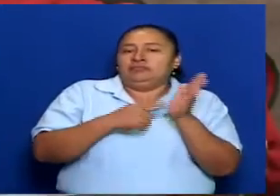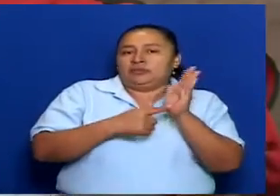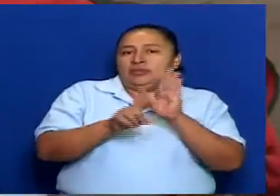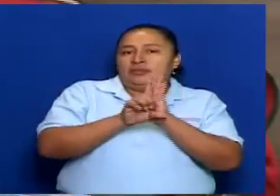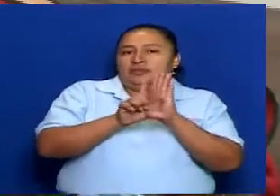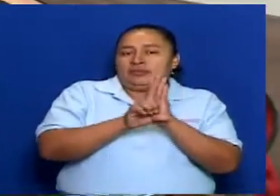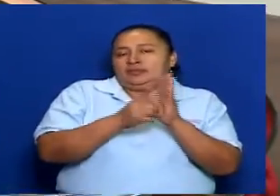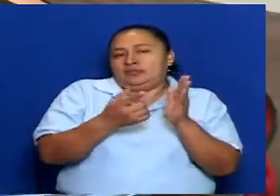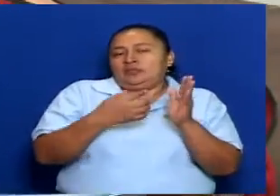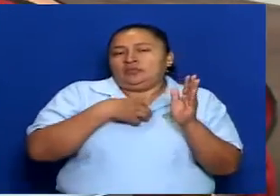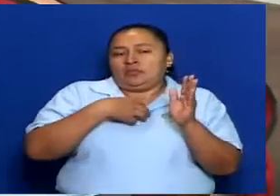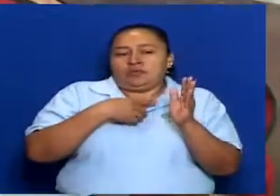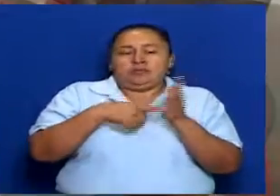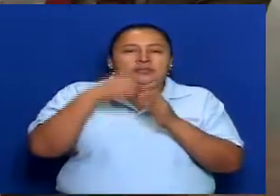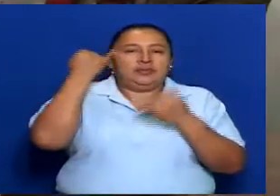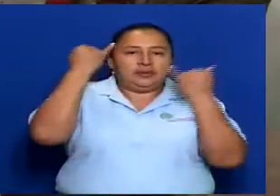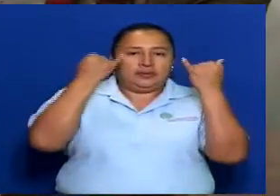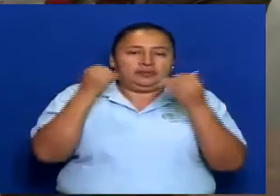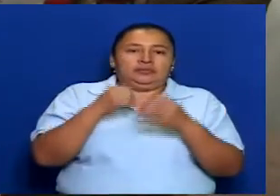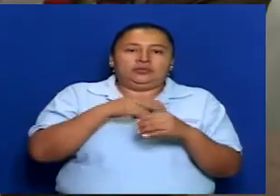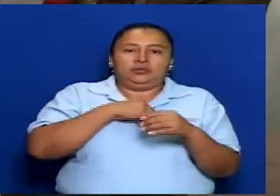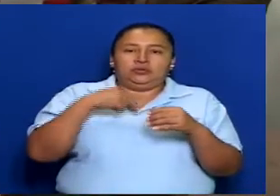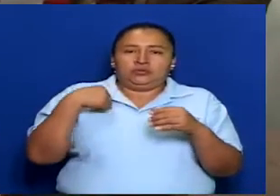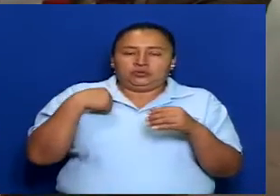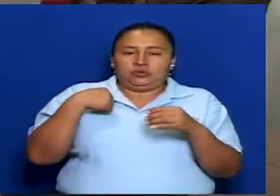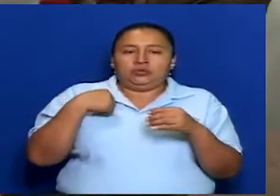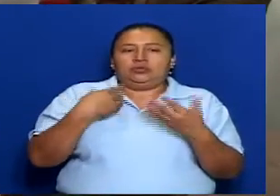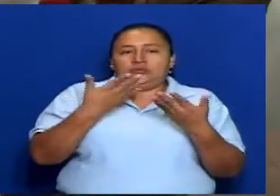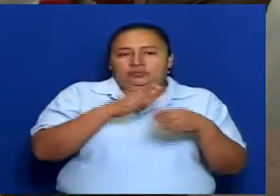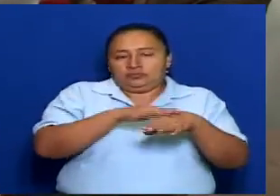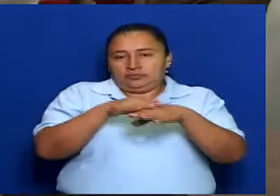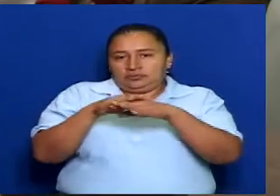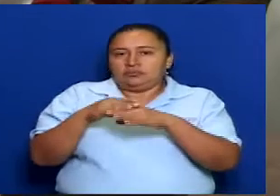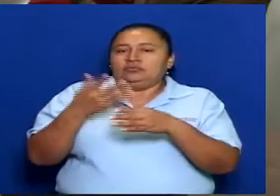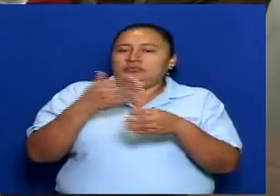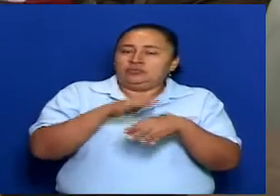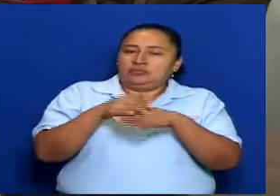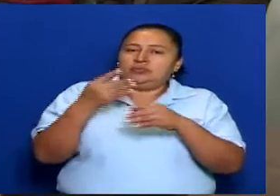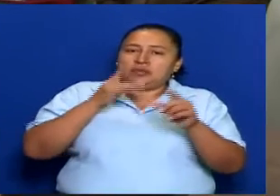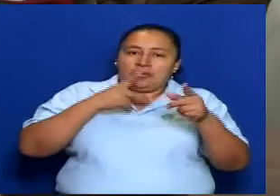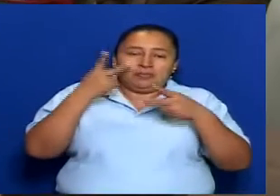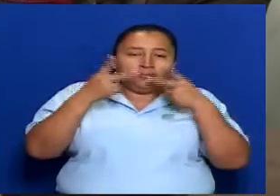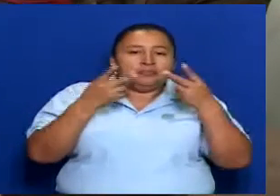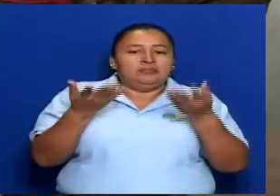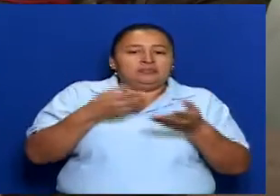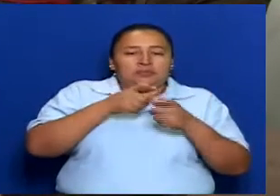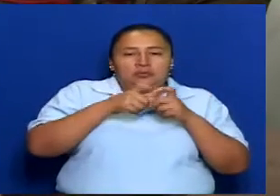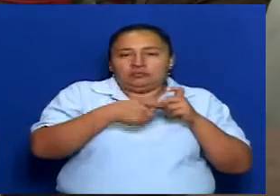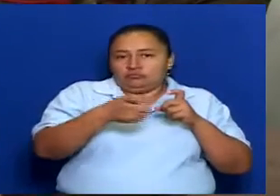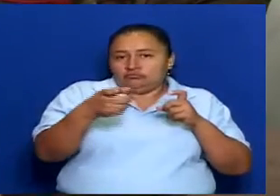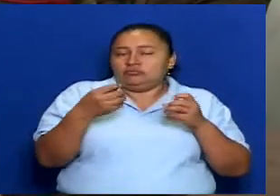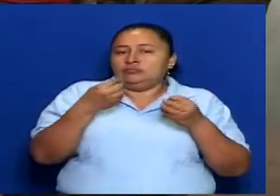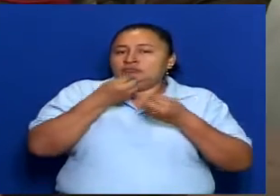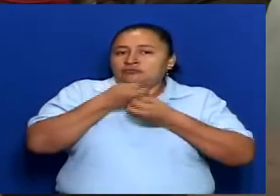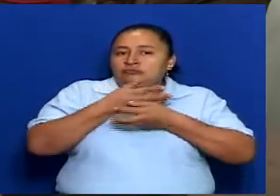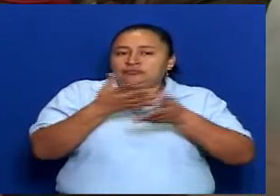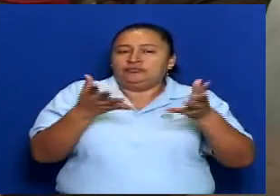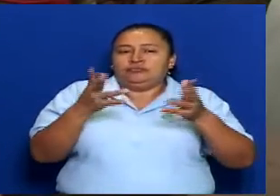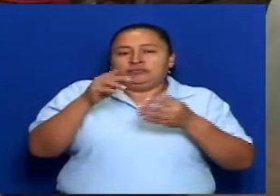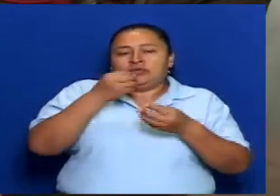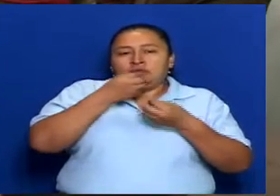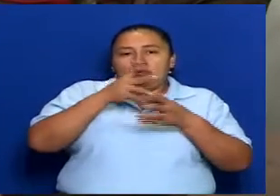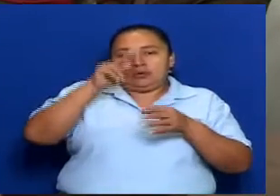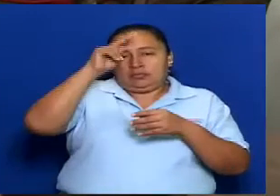nosotros y ustedes los invitamos a este medio de comunicación que nos ayuden a la divulgación de estas